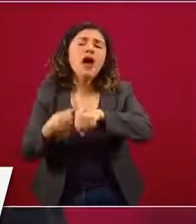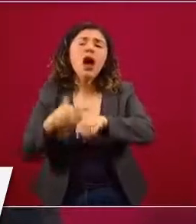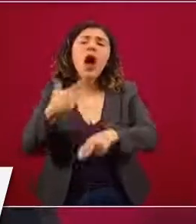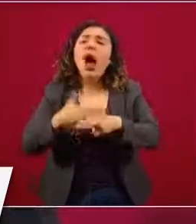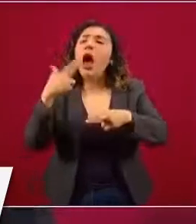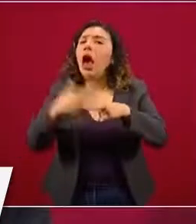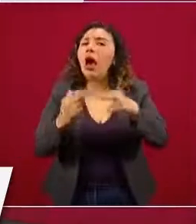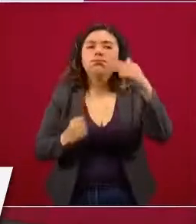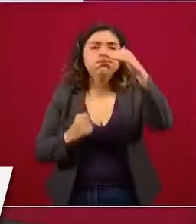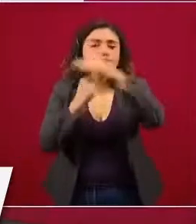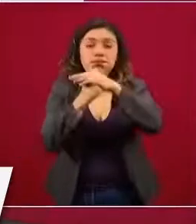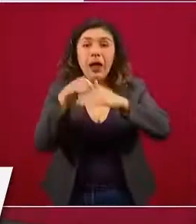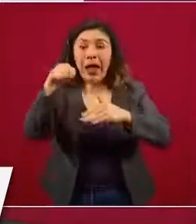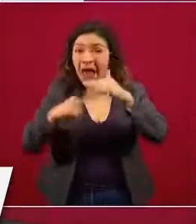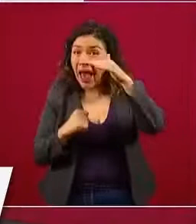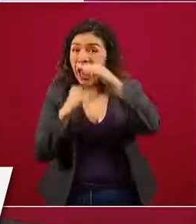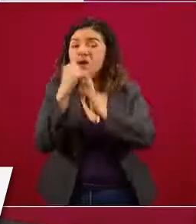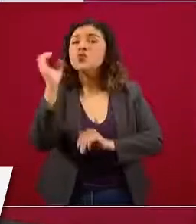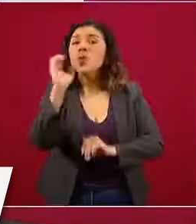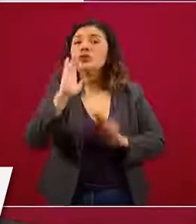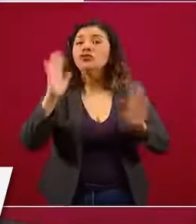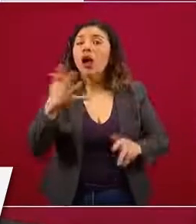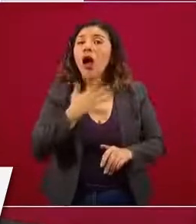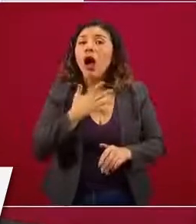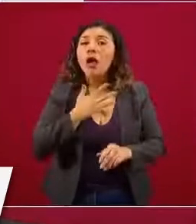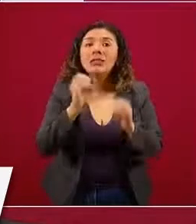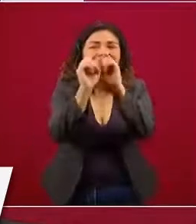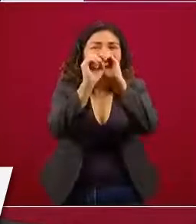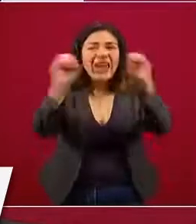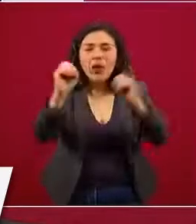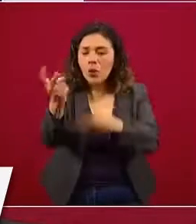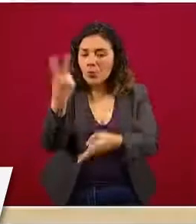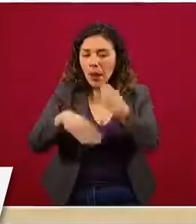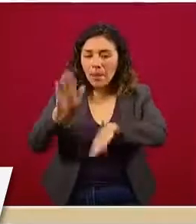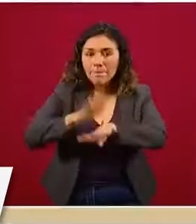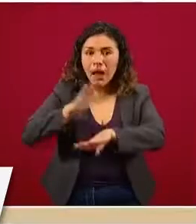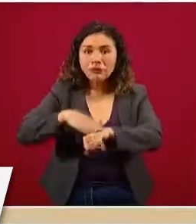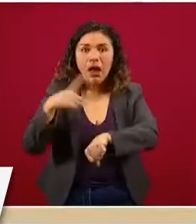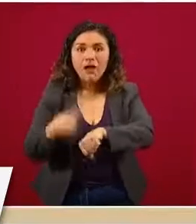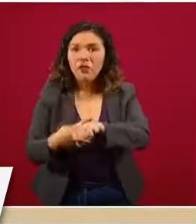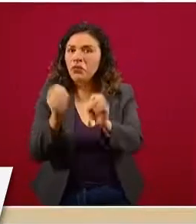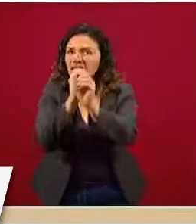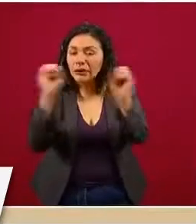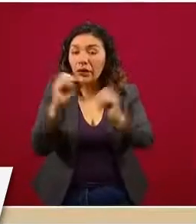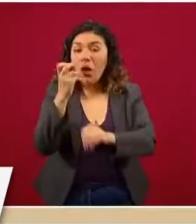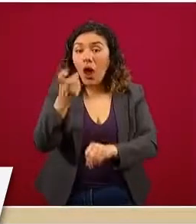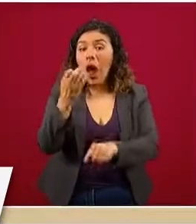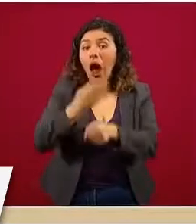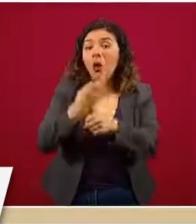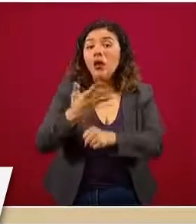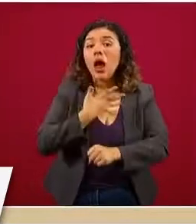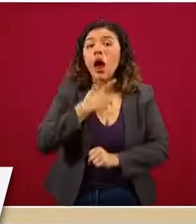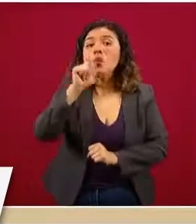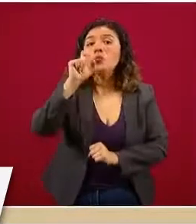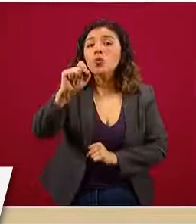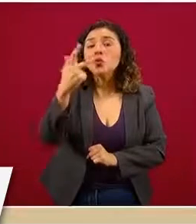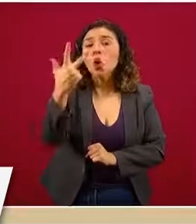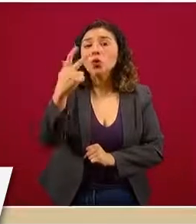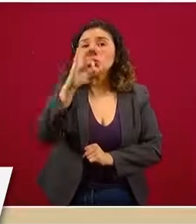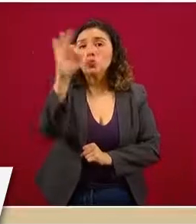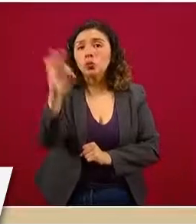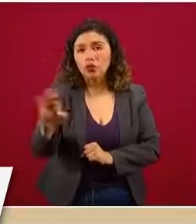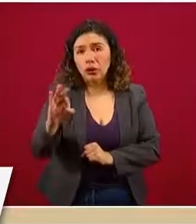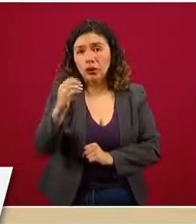máximo y ese punto será cuando tengamos un crecimiento cero. En este momento tenemos un crecimiento de 0.8 por ciento,